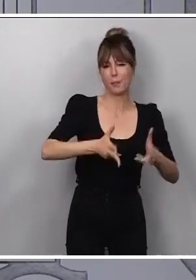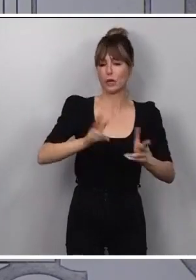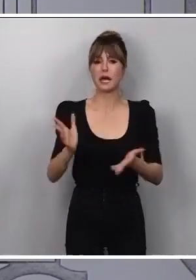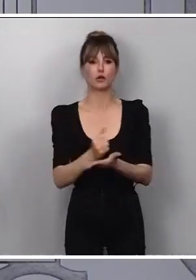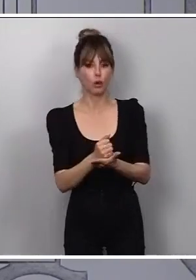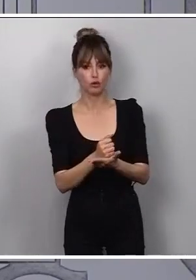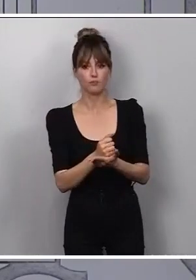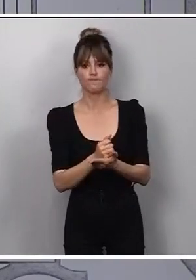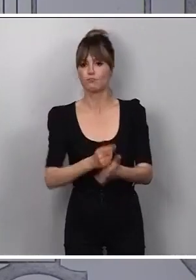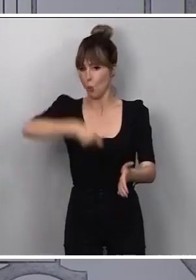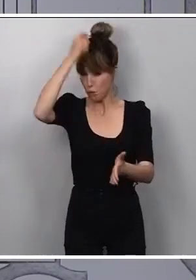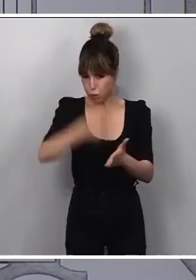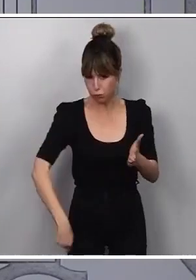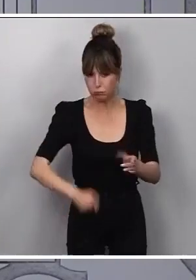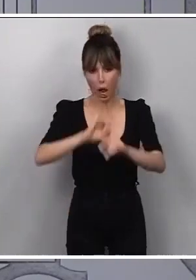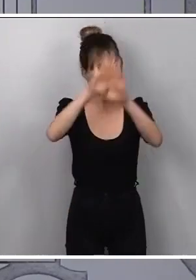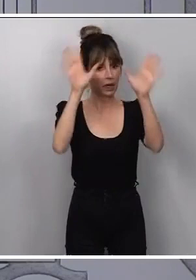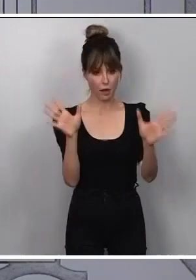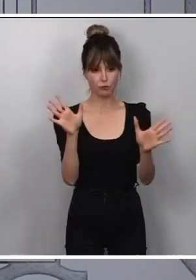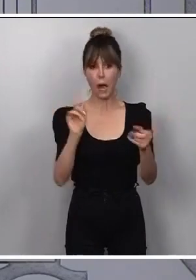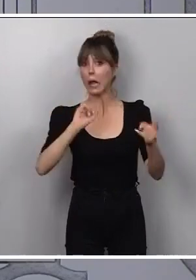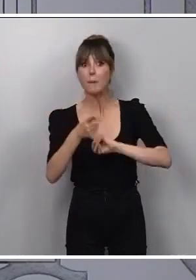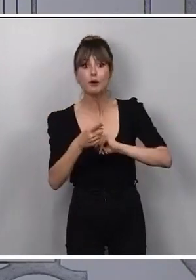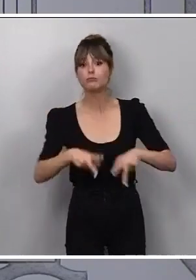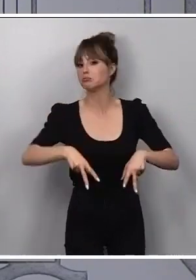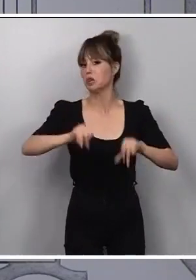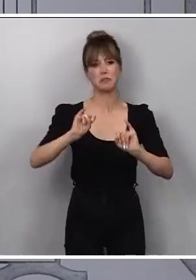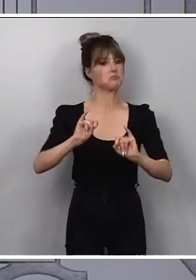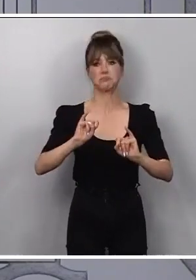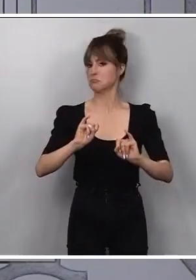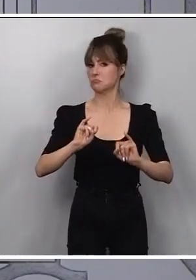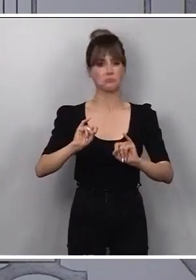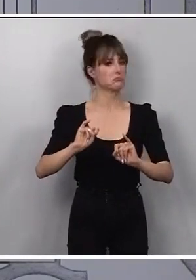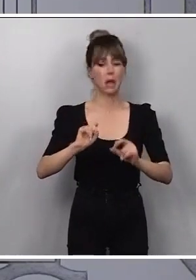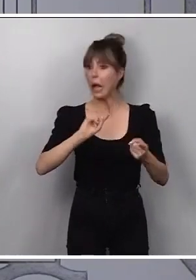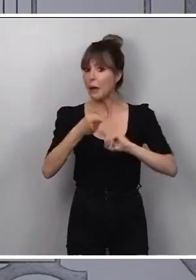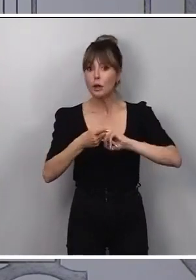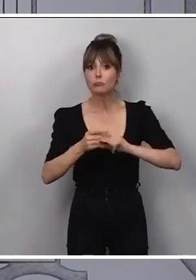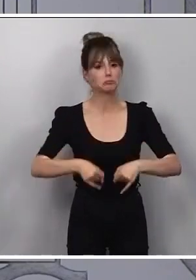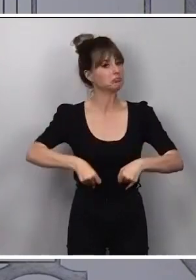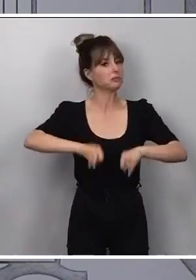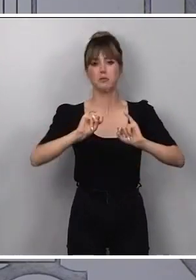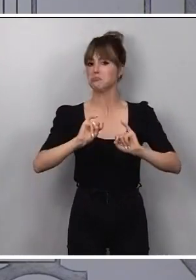sido absolutamente contundente. Por lo tanto, no ha cambiado nada. No ha cambiado nada.